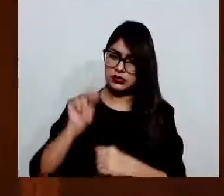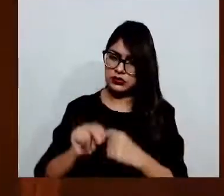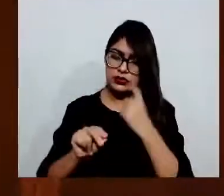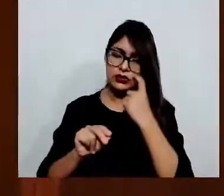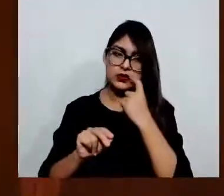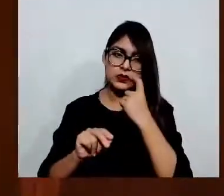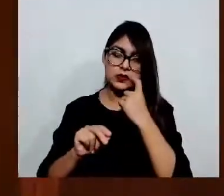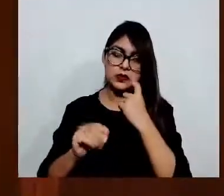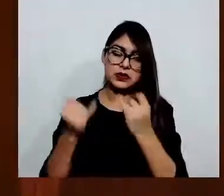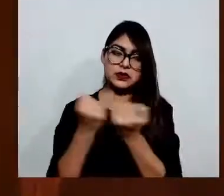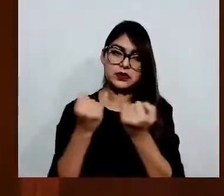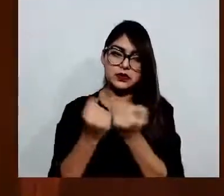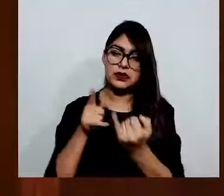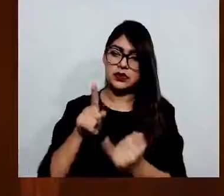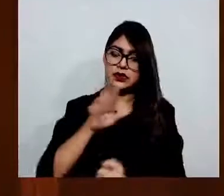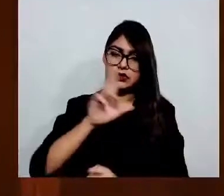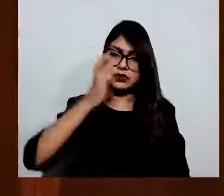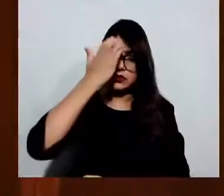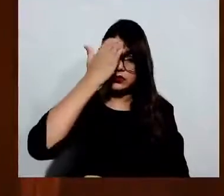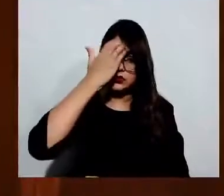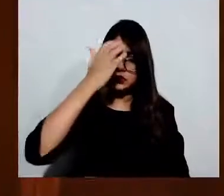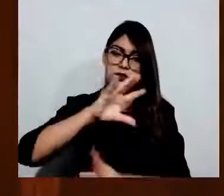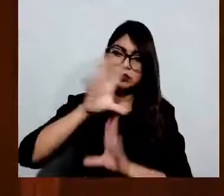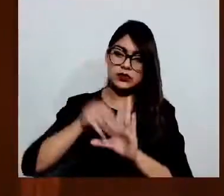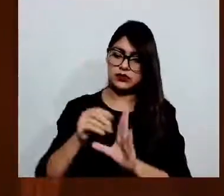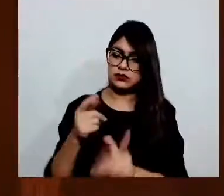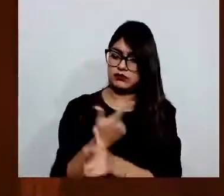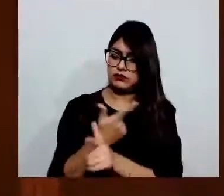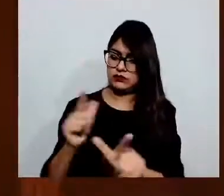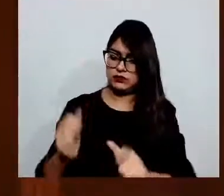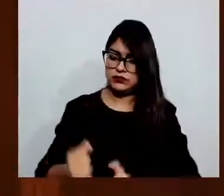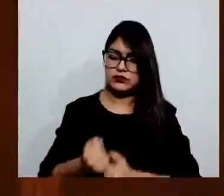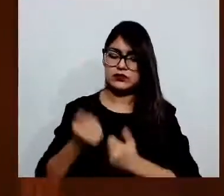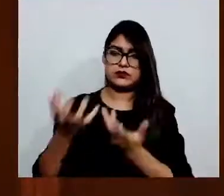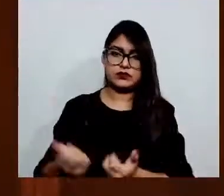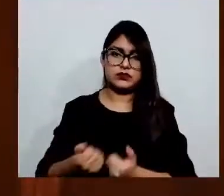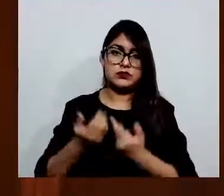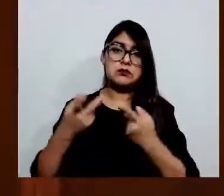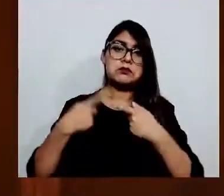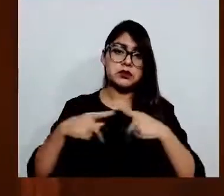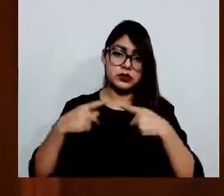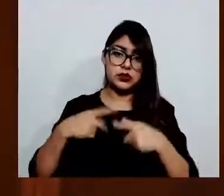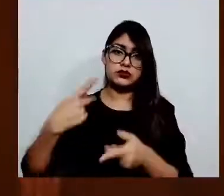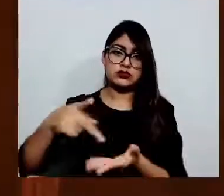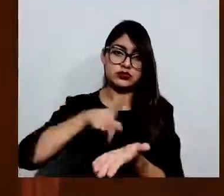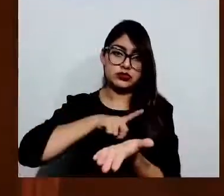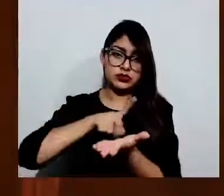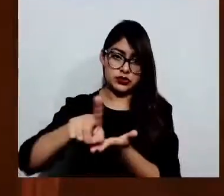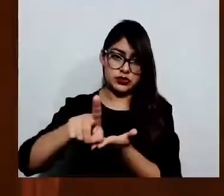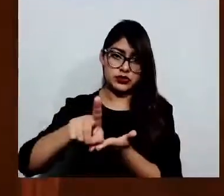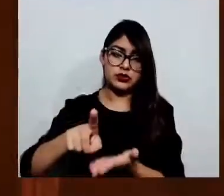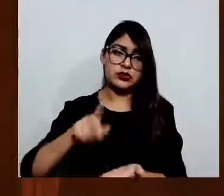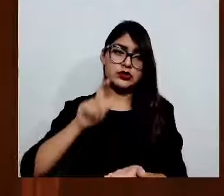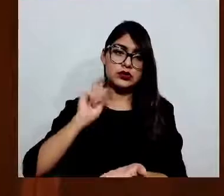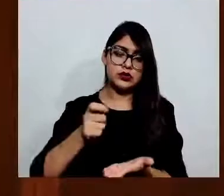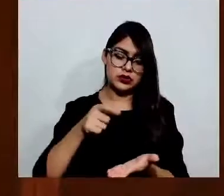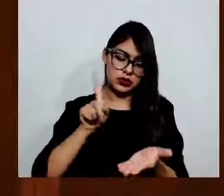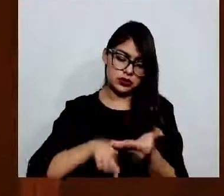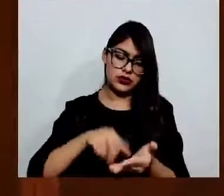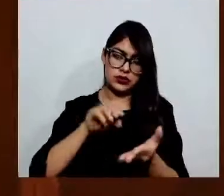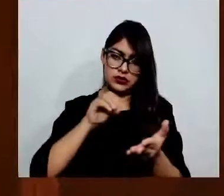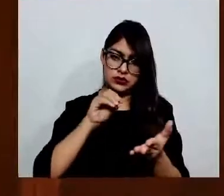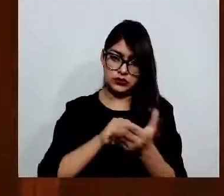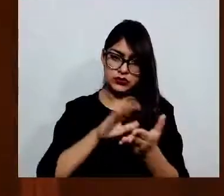expresión que tiene la ciudadanía, los derogan de sus códigos penales. Existe